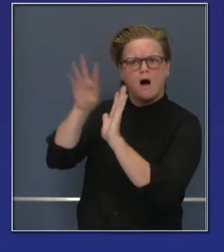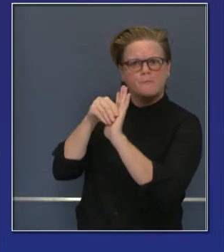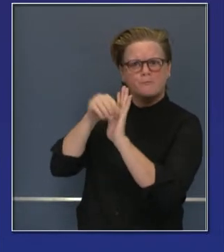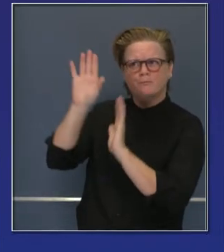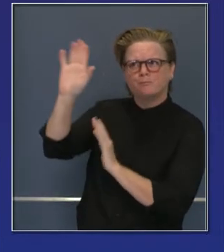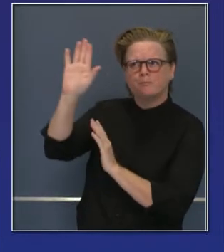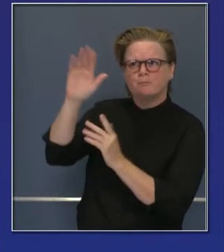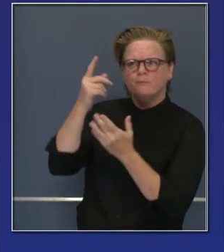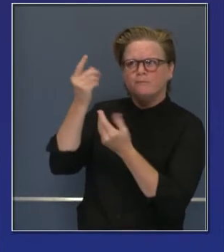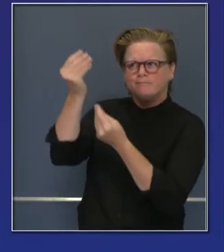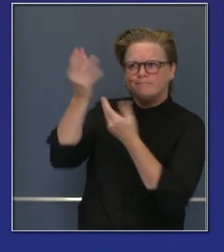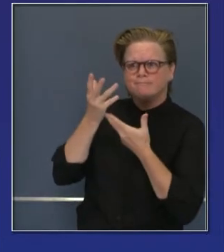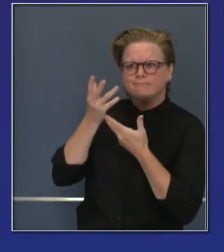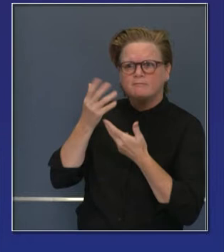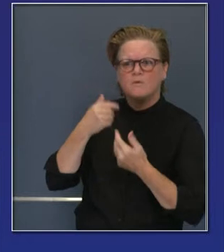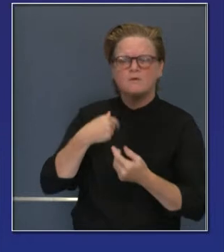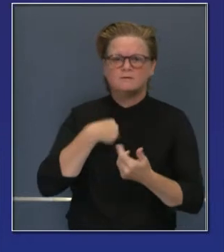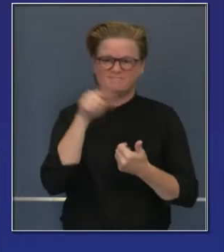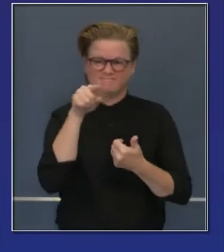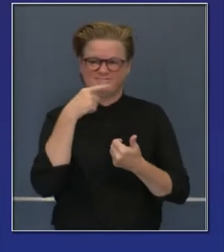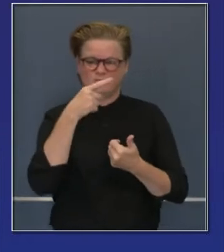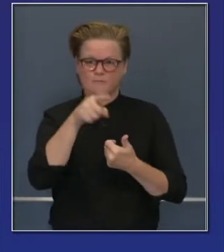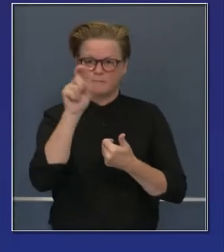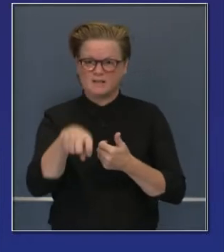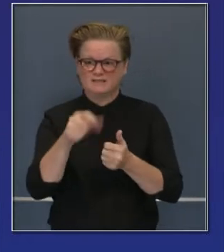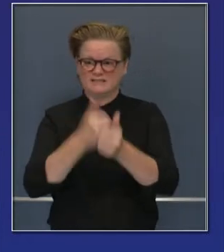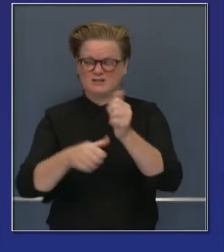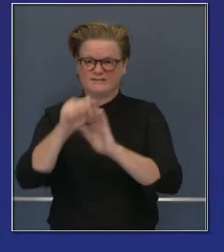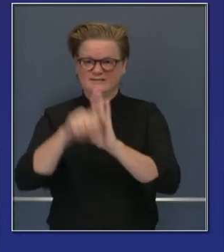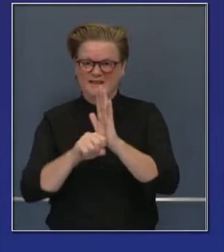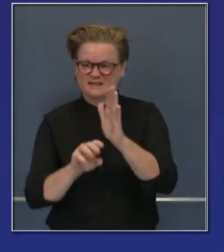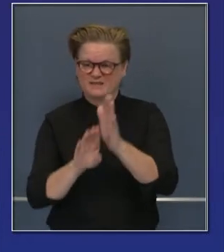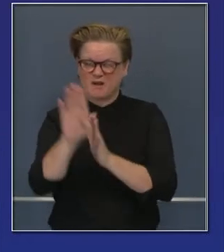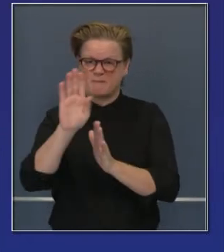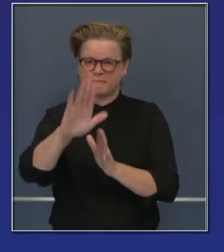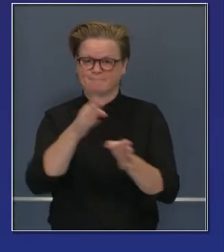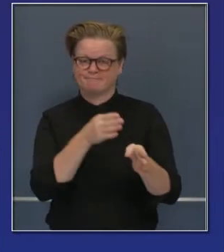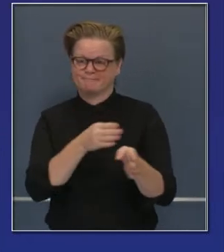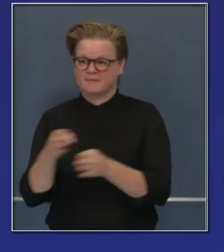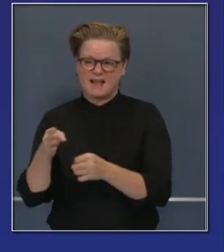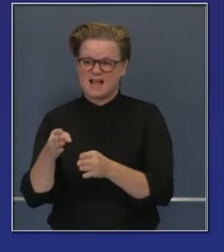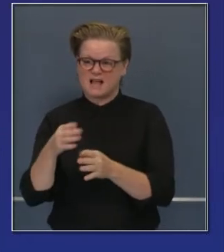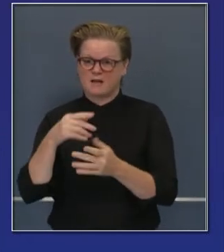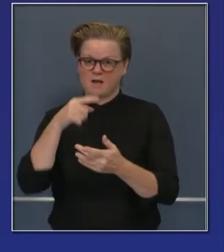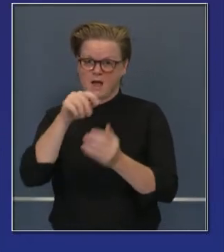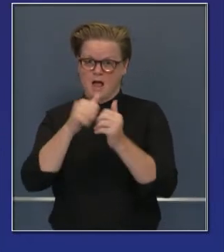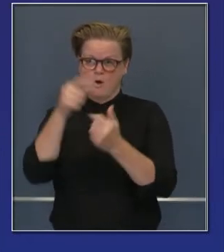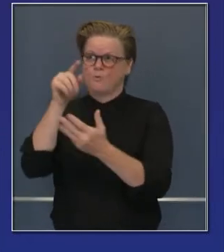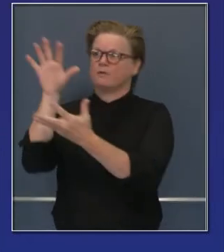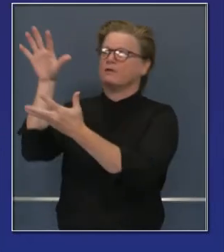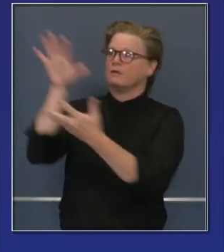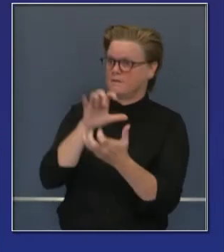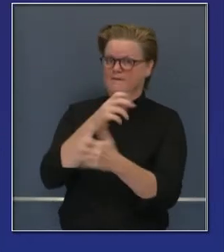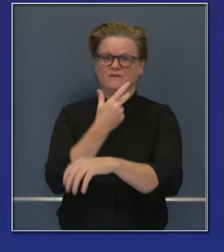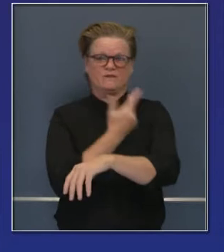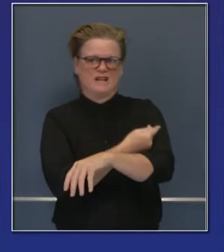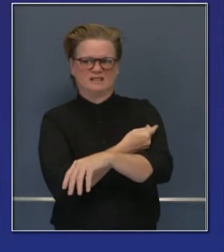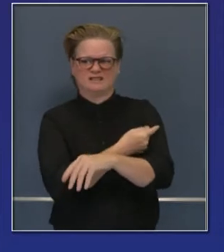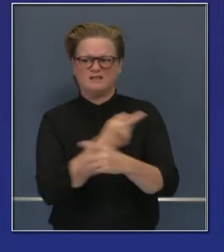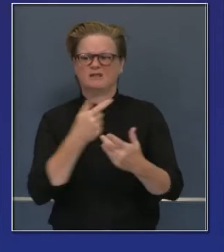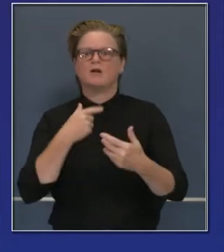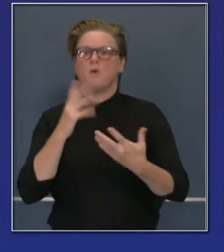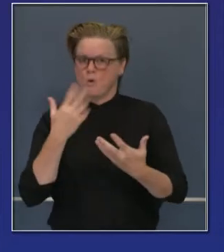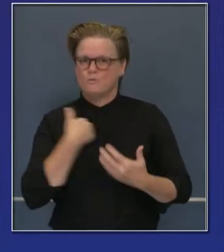plan de ataque con vacunas y se lo proporcionamos al centro de control de enfermedades. Los esfuerzos para distribuir